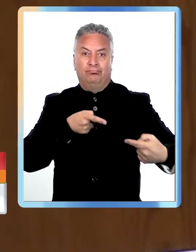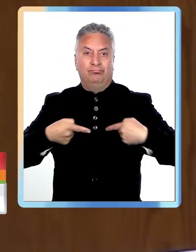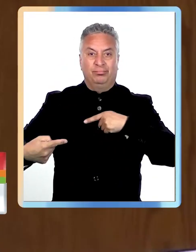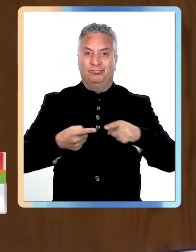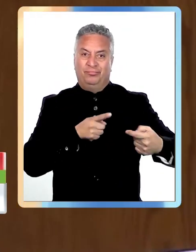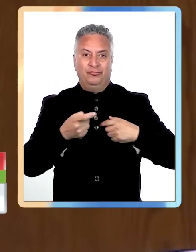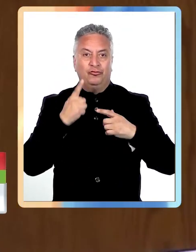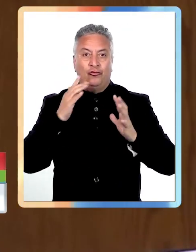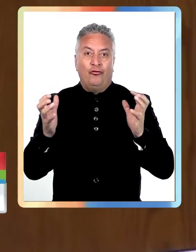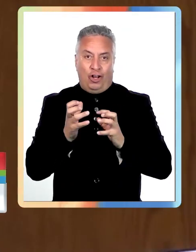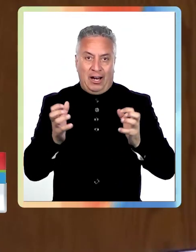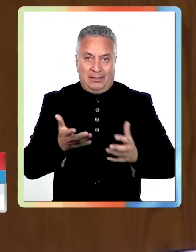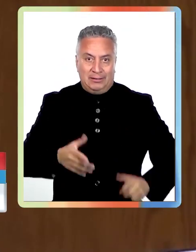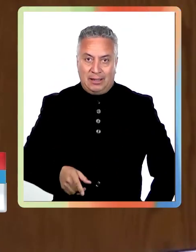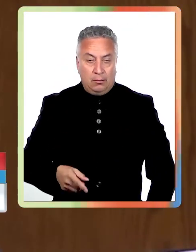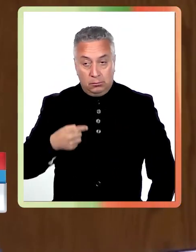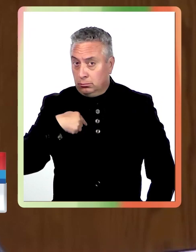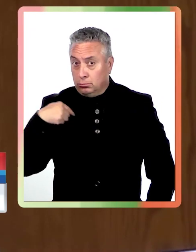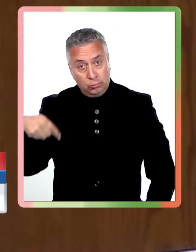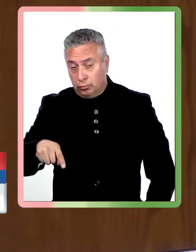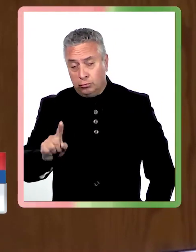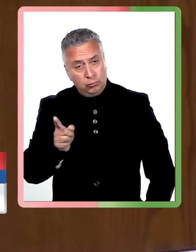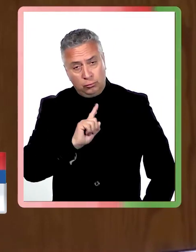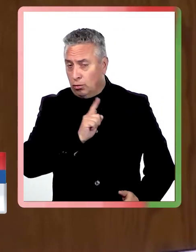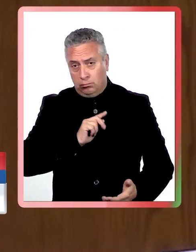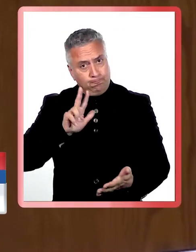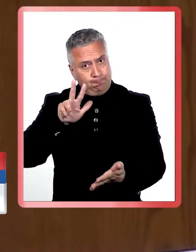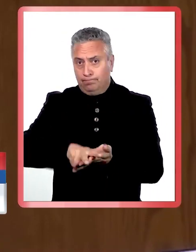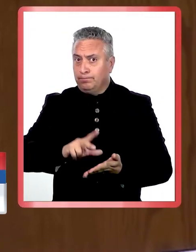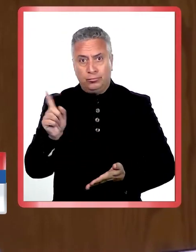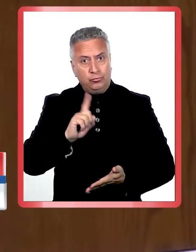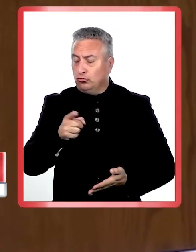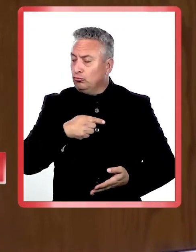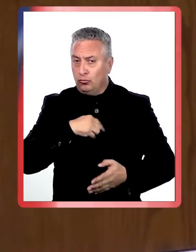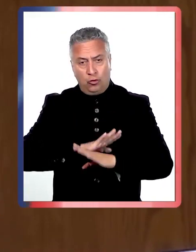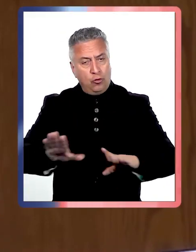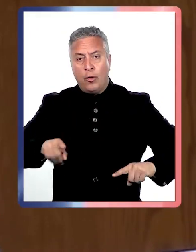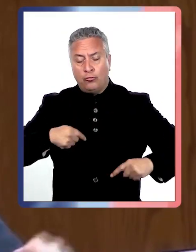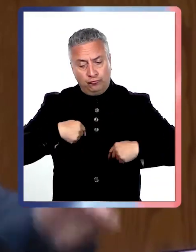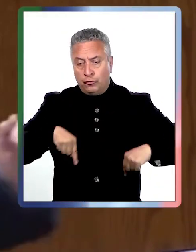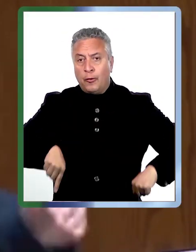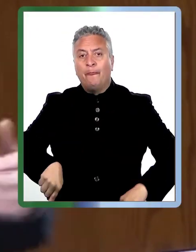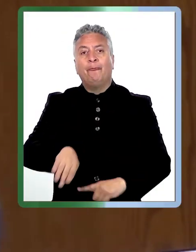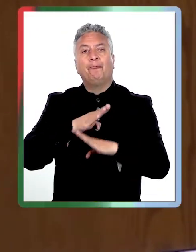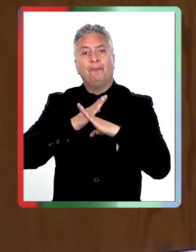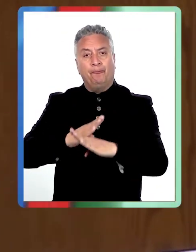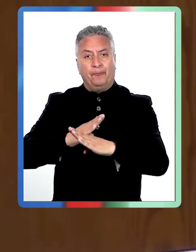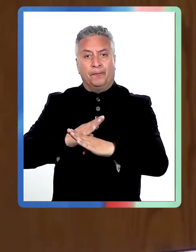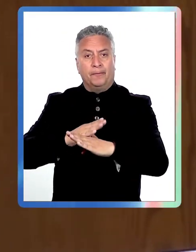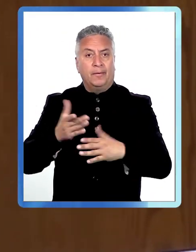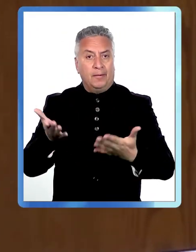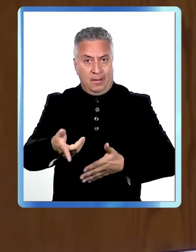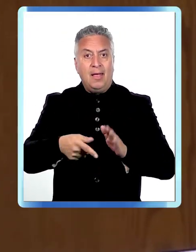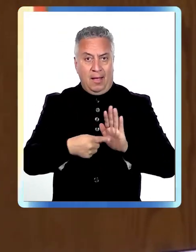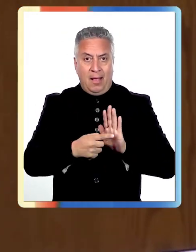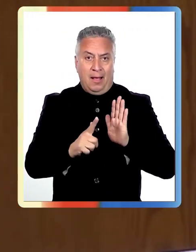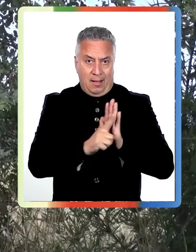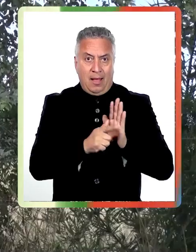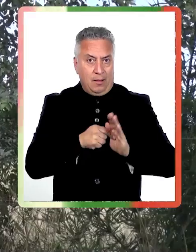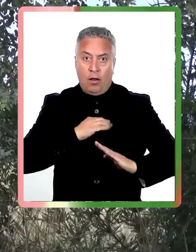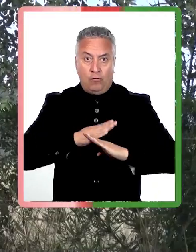esto no lo vamos a promulgar. Vamos a vetarlo. Vamos a vetarlo. Porque nuestro gobierno es